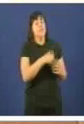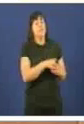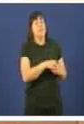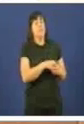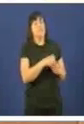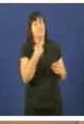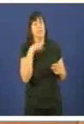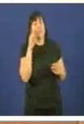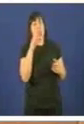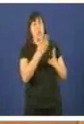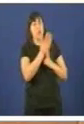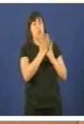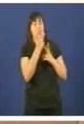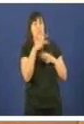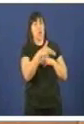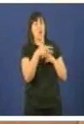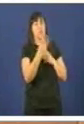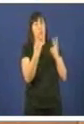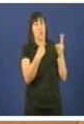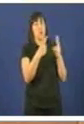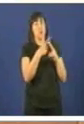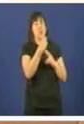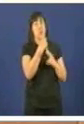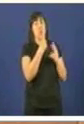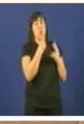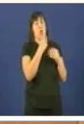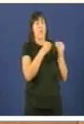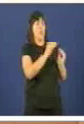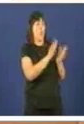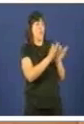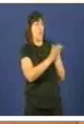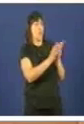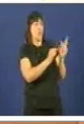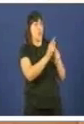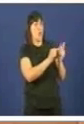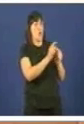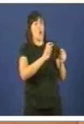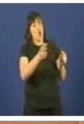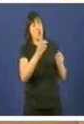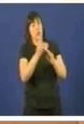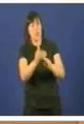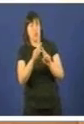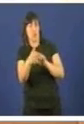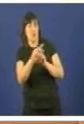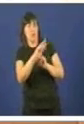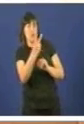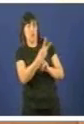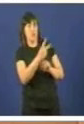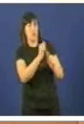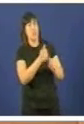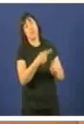xa veixo que hai dous tipos de recortes, os que fan os compañeros do BNG e os que fan os demais. Pero as